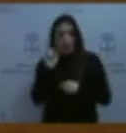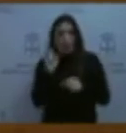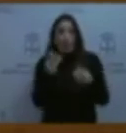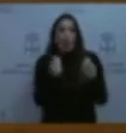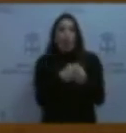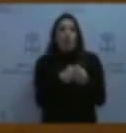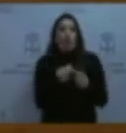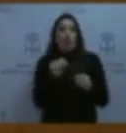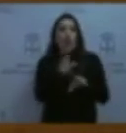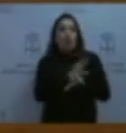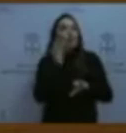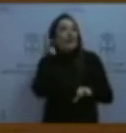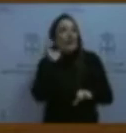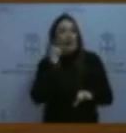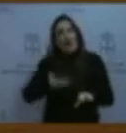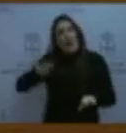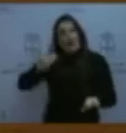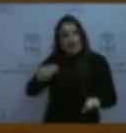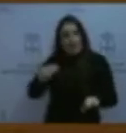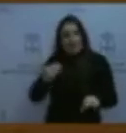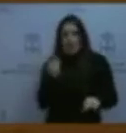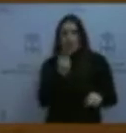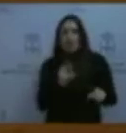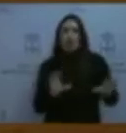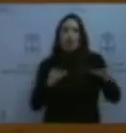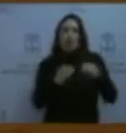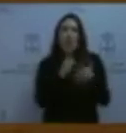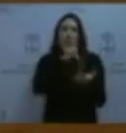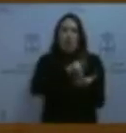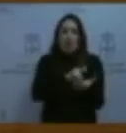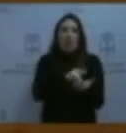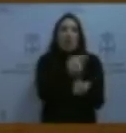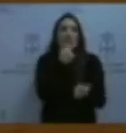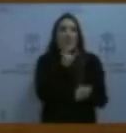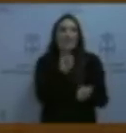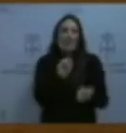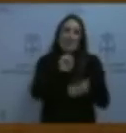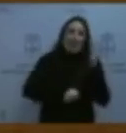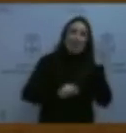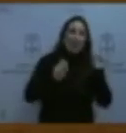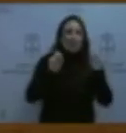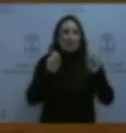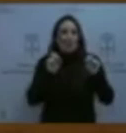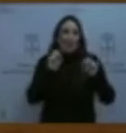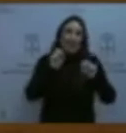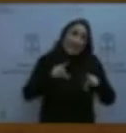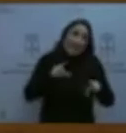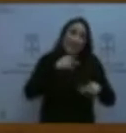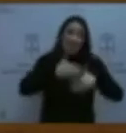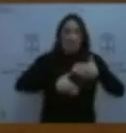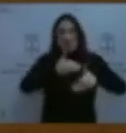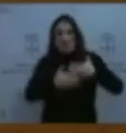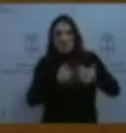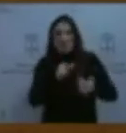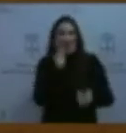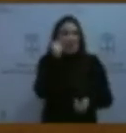Educación en la que se le responde que, bueno, que sí, que el centro está sin licencia porque, además, durante todo este proceso se había descubierto también